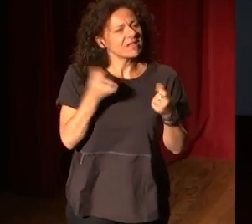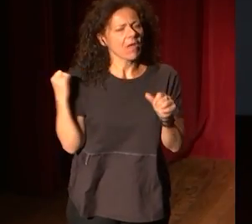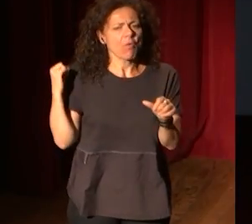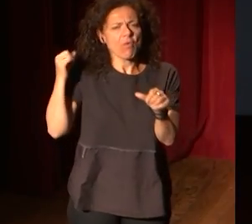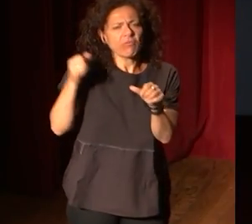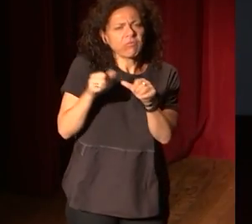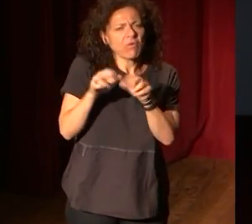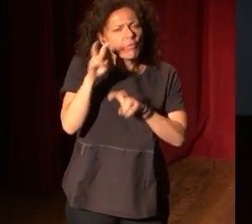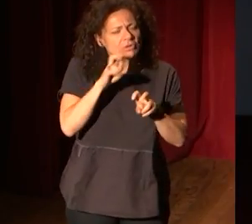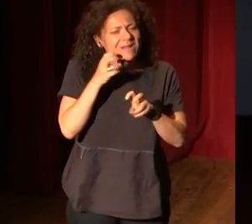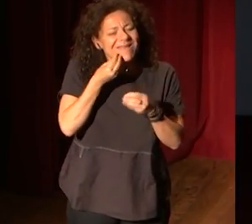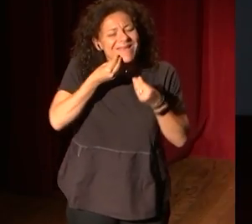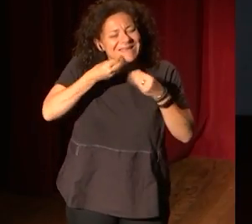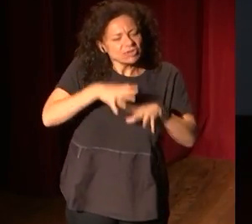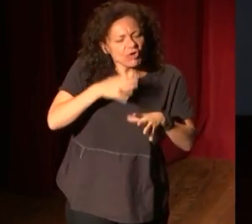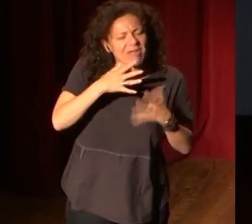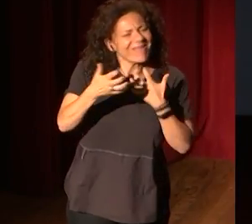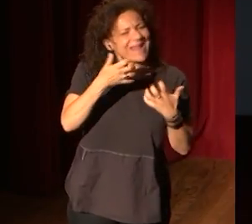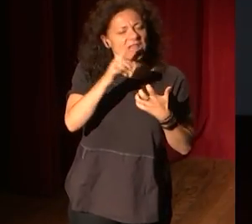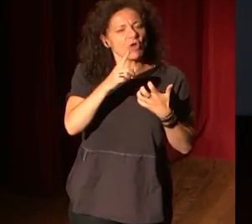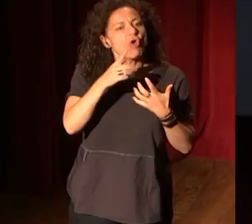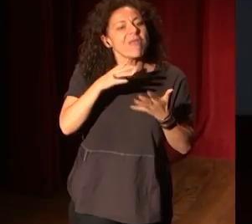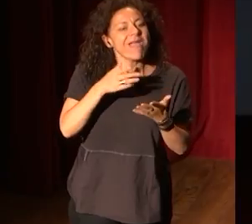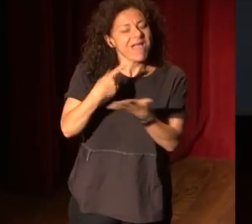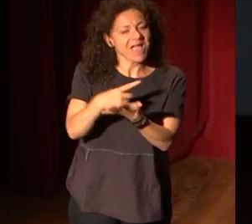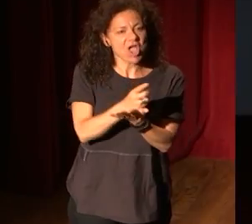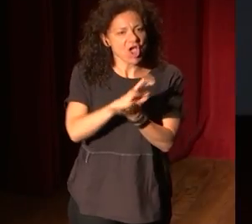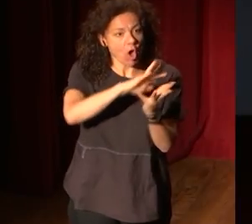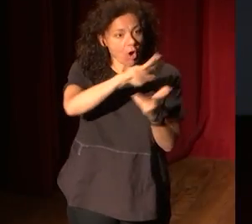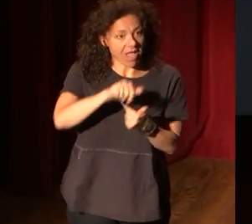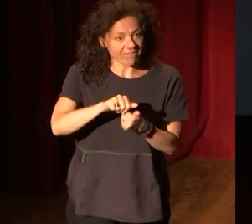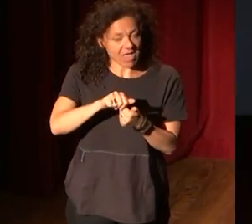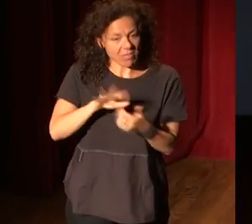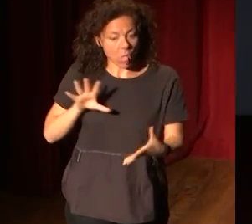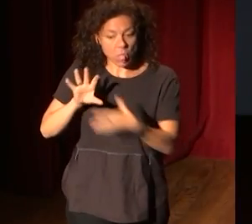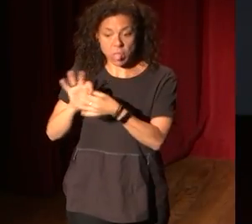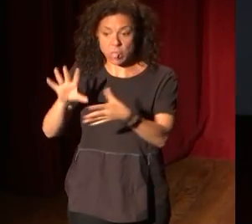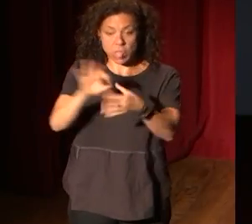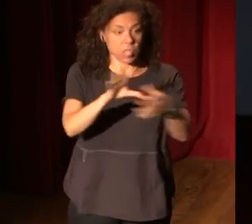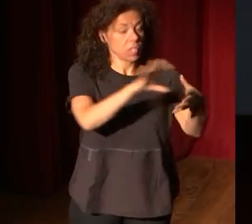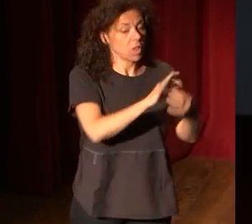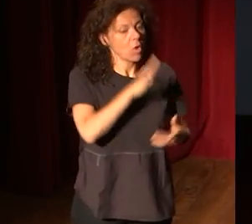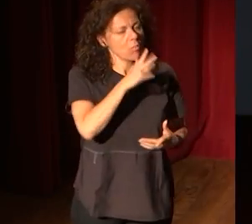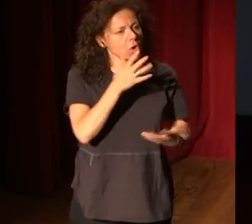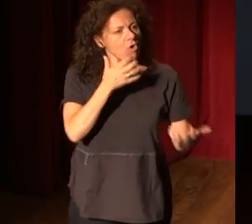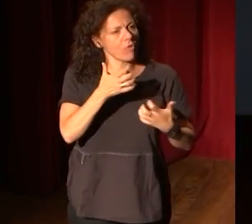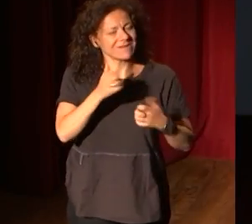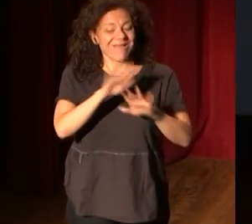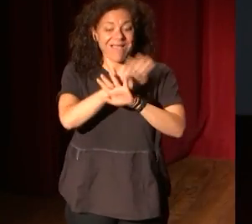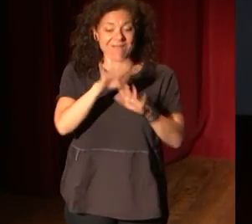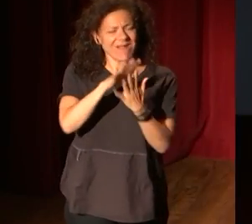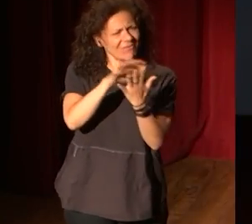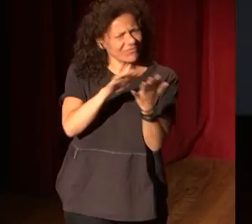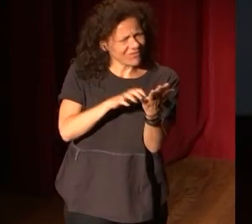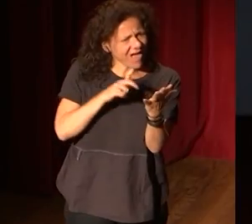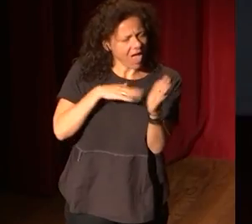no hablar de historia sino de geografía, de unir puntos a través de obras. Y termina un texto maravilloso que está publicado